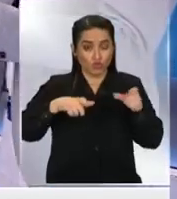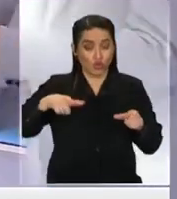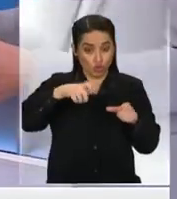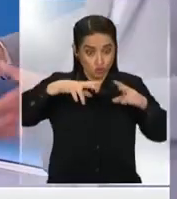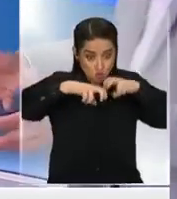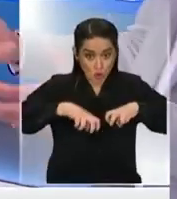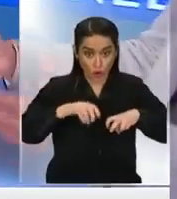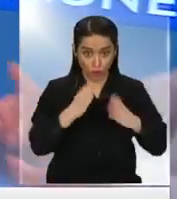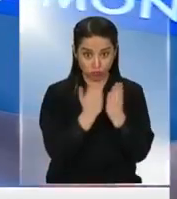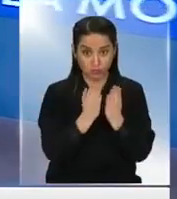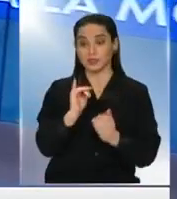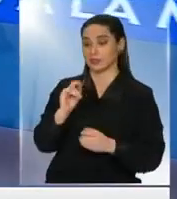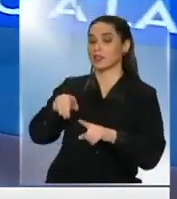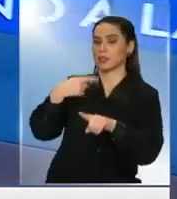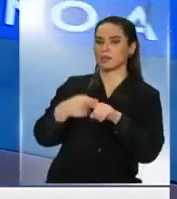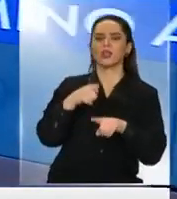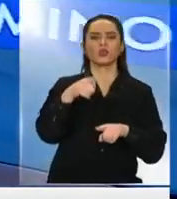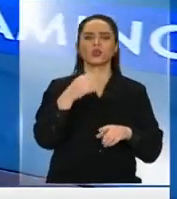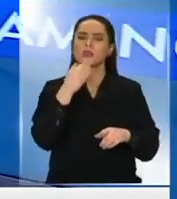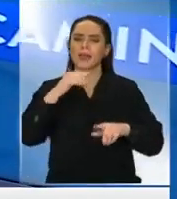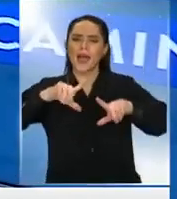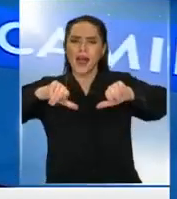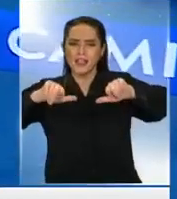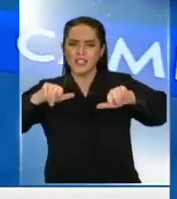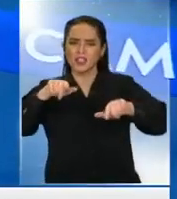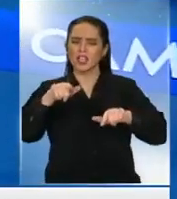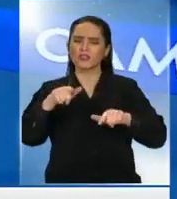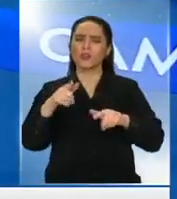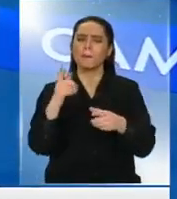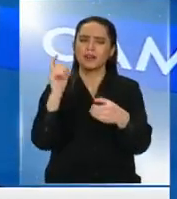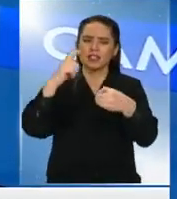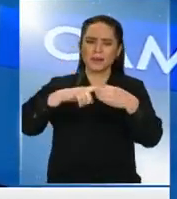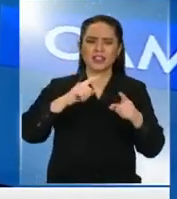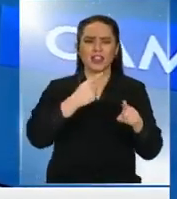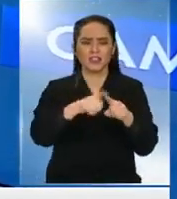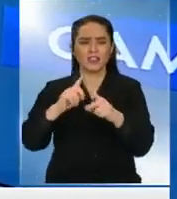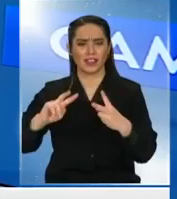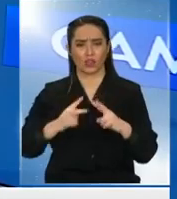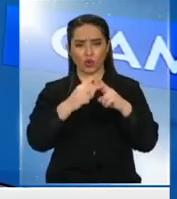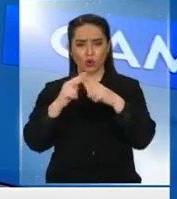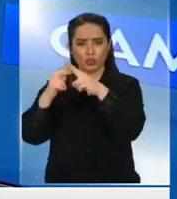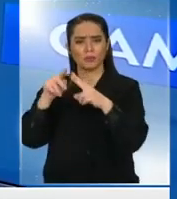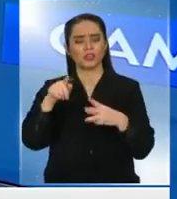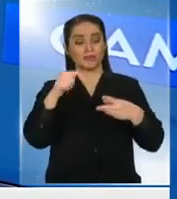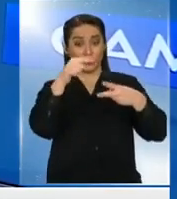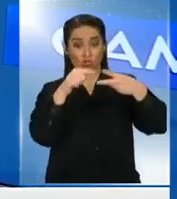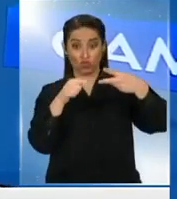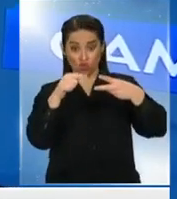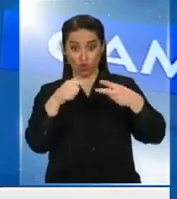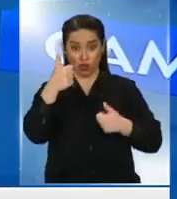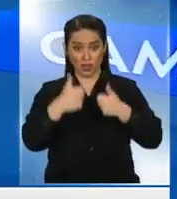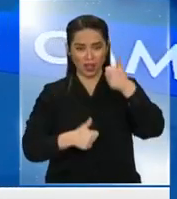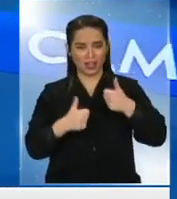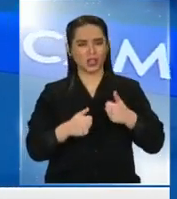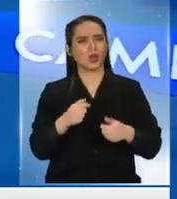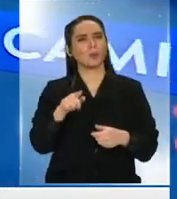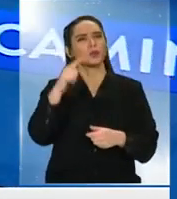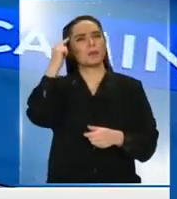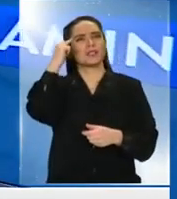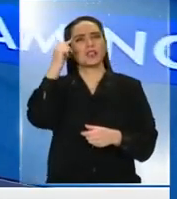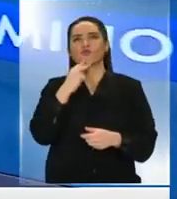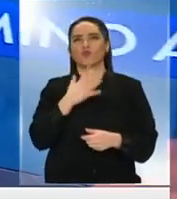propiedad? Yo sé que como arquitecto estuviste presente en varias construcciones, pero de las dos, ¿cuál te hubiera a lo mejor terminado tu vida